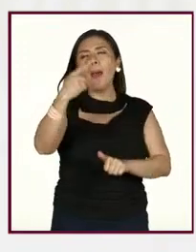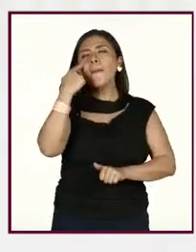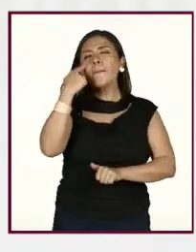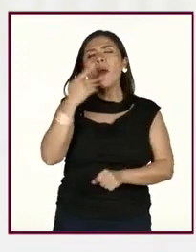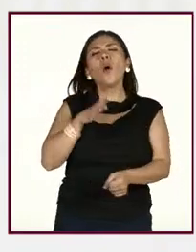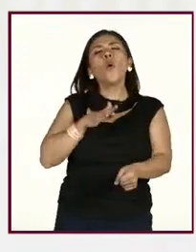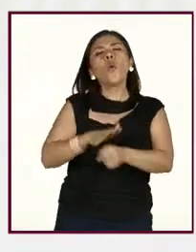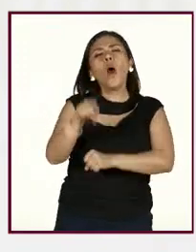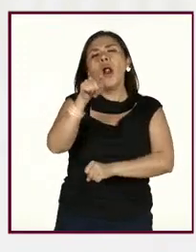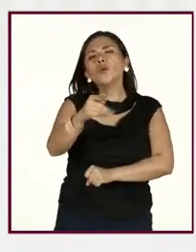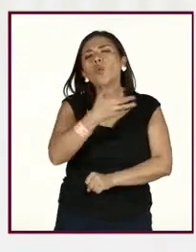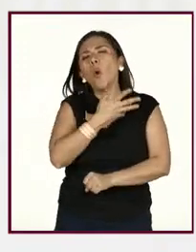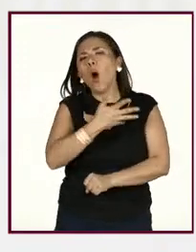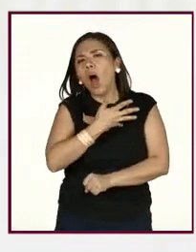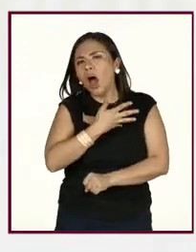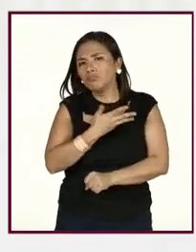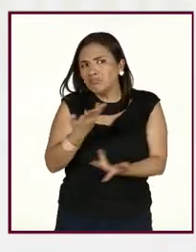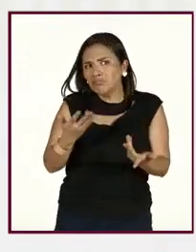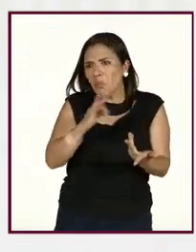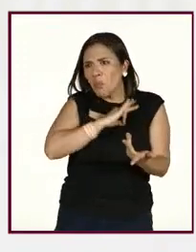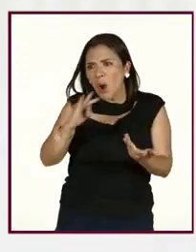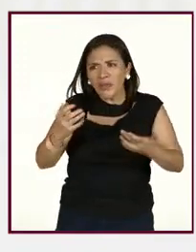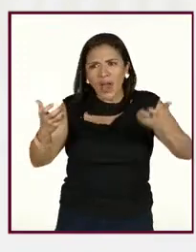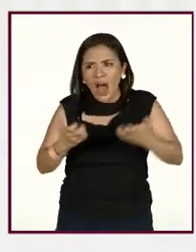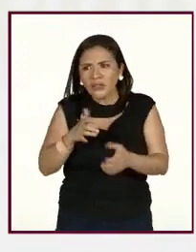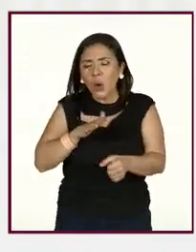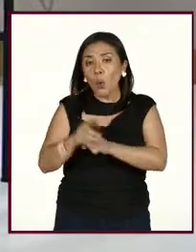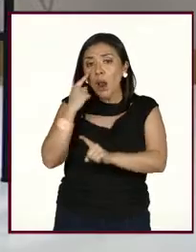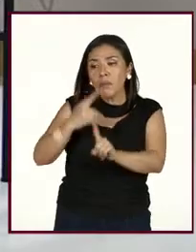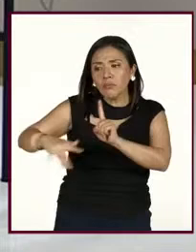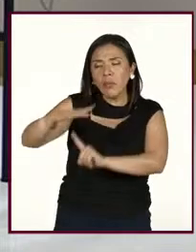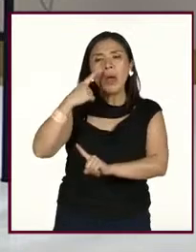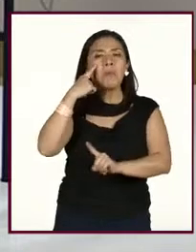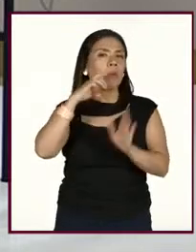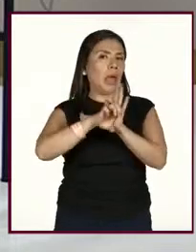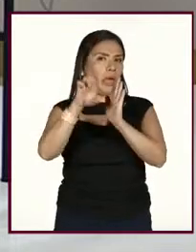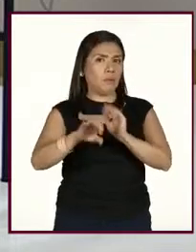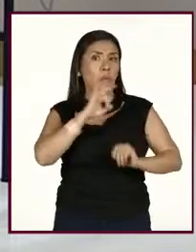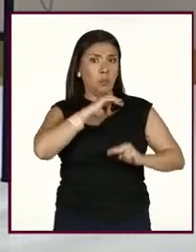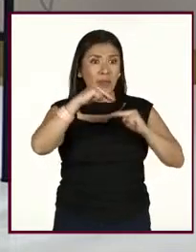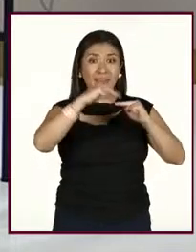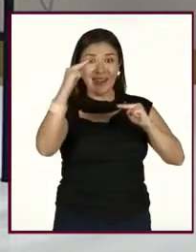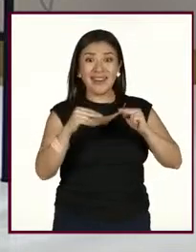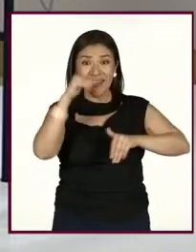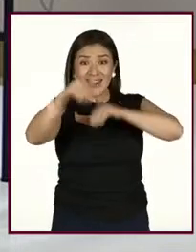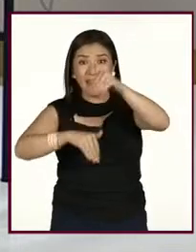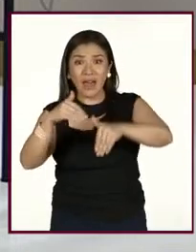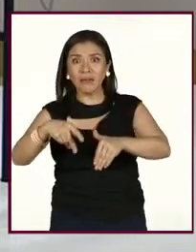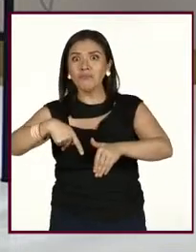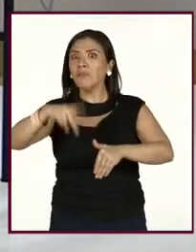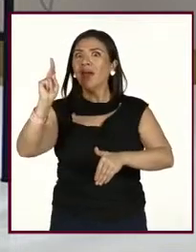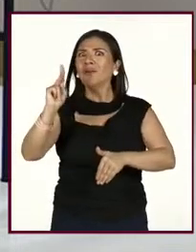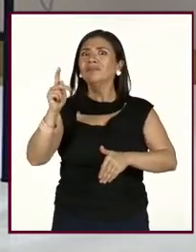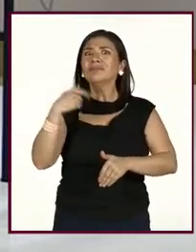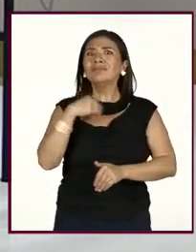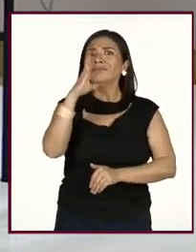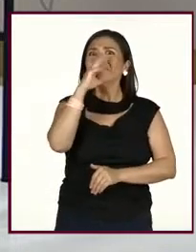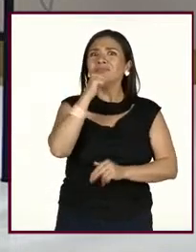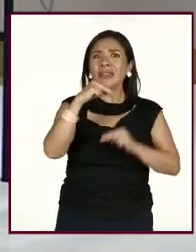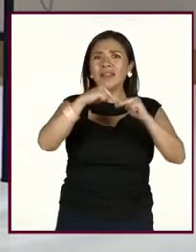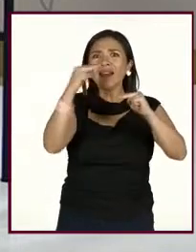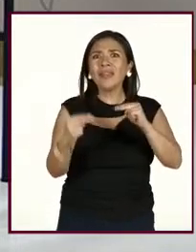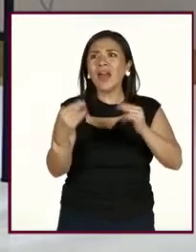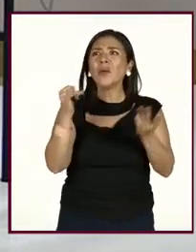no? O ¿con qué contamos? ¿Cuáles son los recursos que tenemos a la mano? Bueno, a lo mejor sí, nadar, pero si no podemos realizarlo